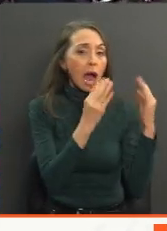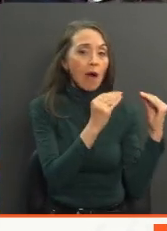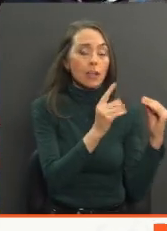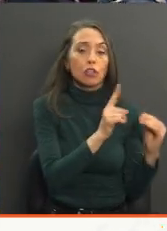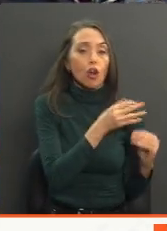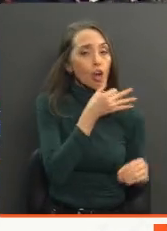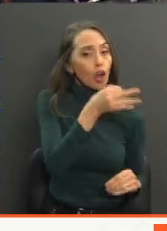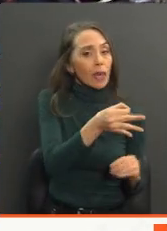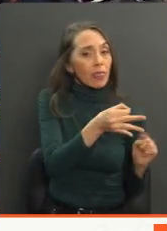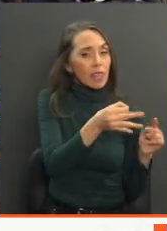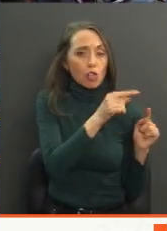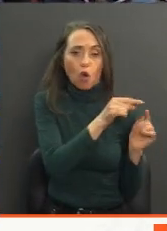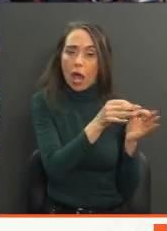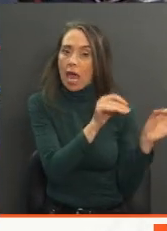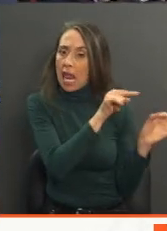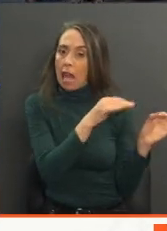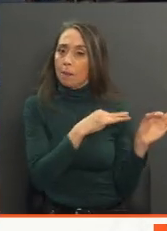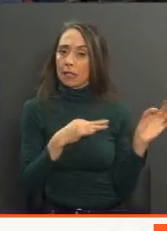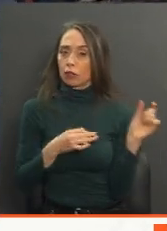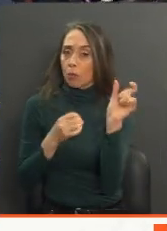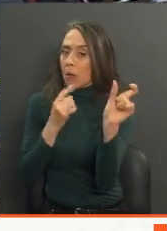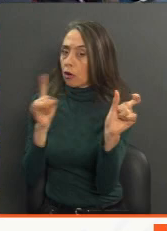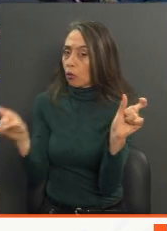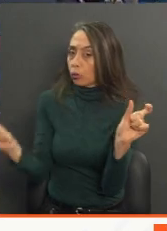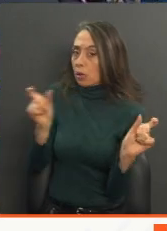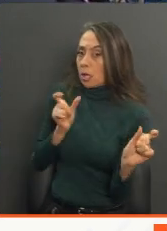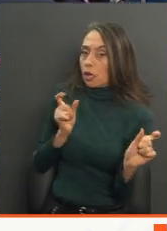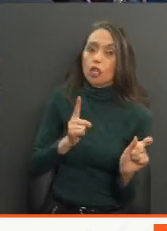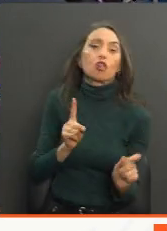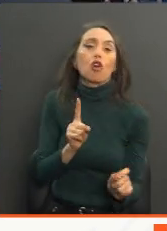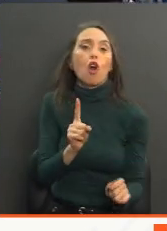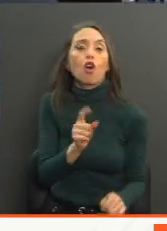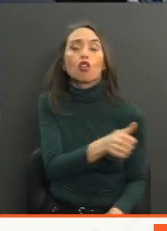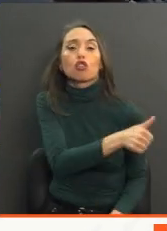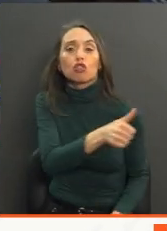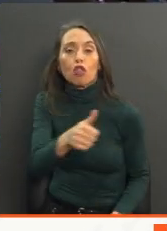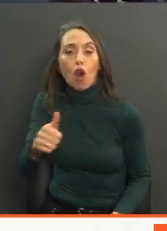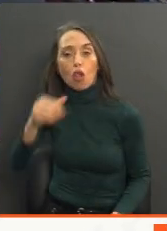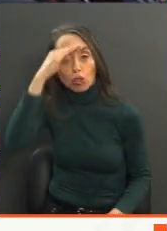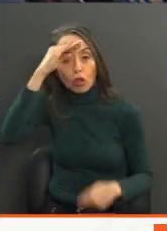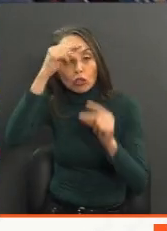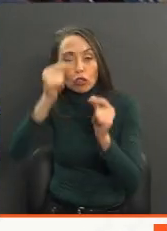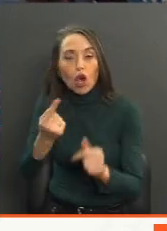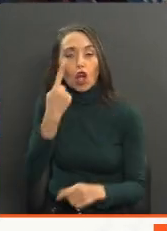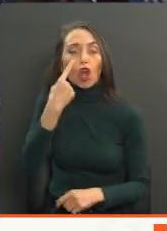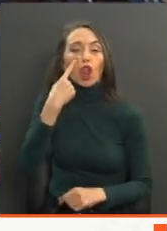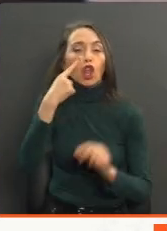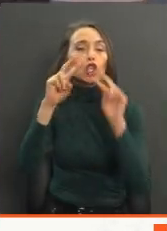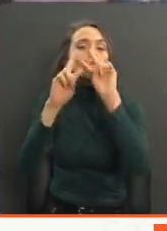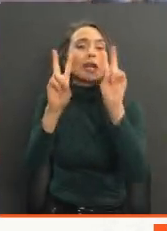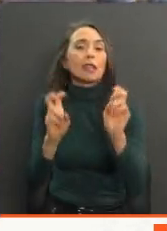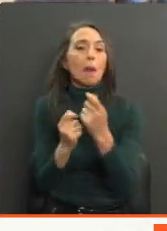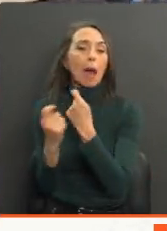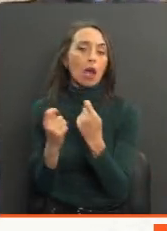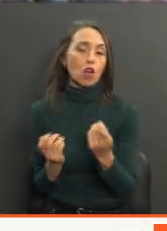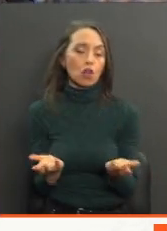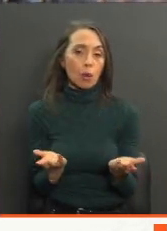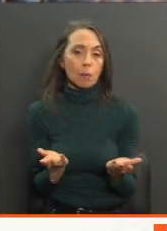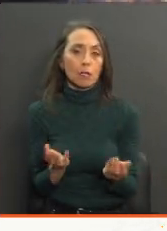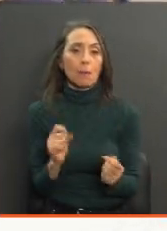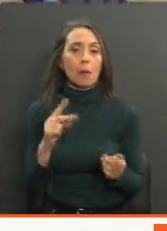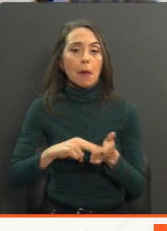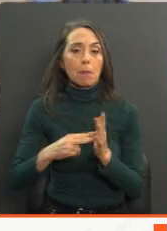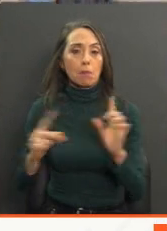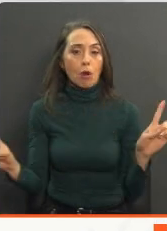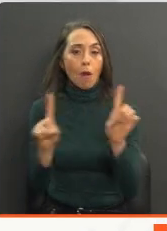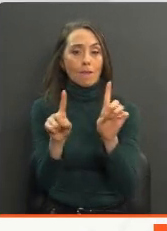y entendemos que evidentemente no todos están familiarizados con los temas económicos. Primer impasse entre